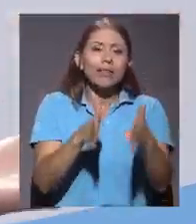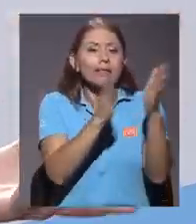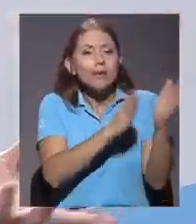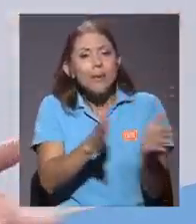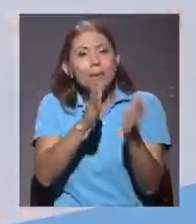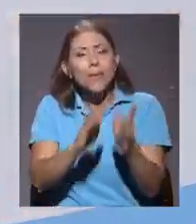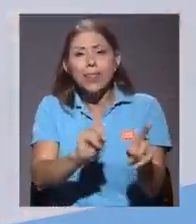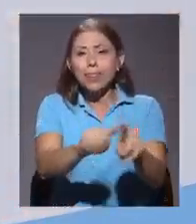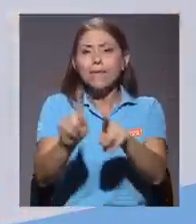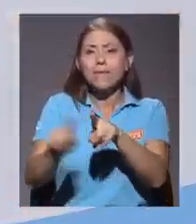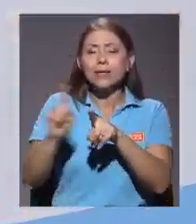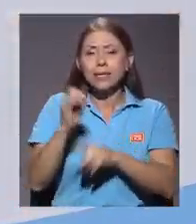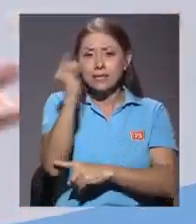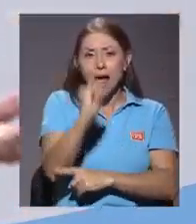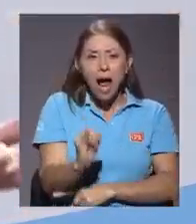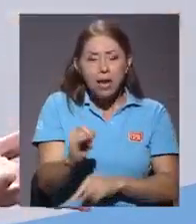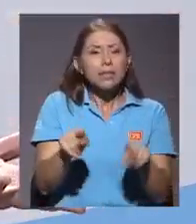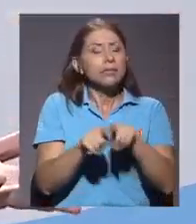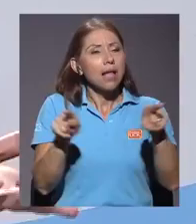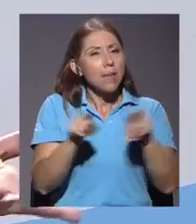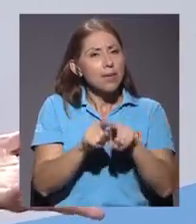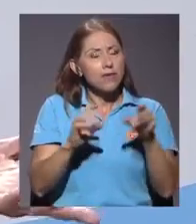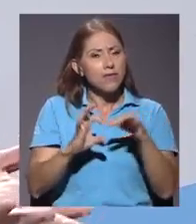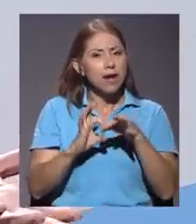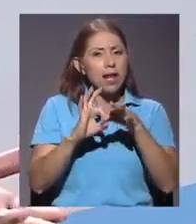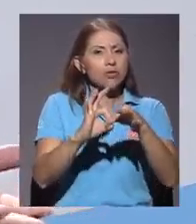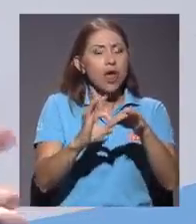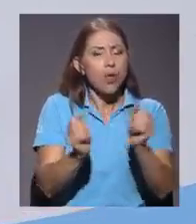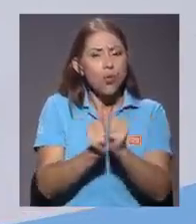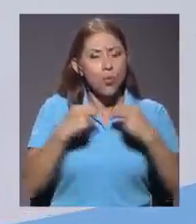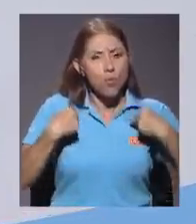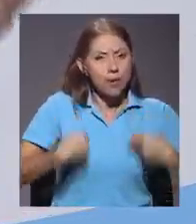muchos otros aspectos relacionados con las humanidades y las ciencias sociales,